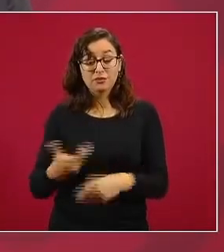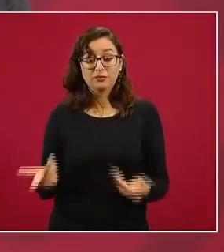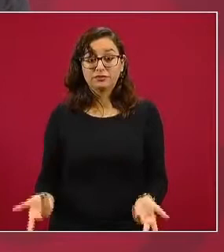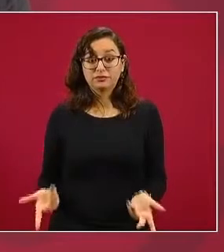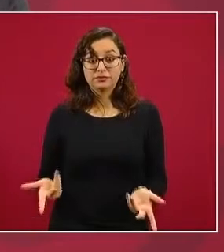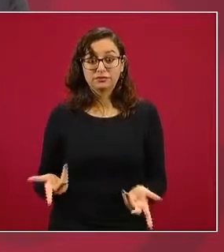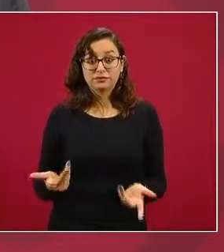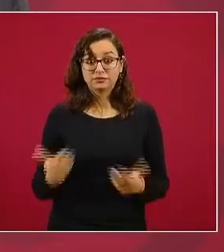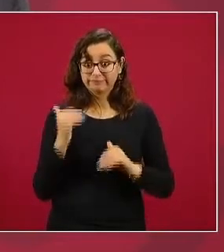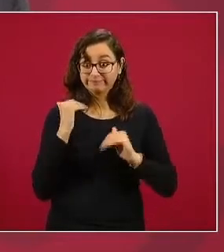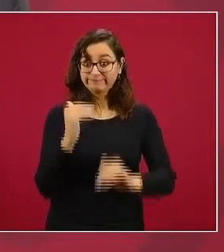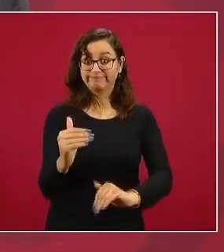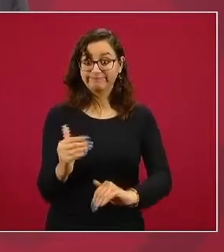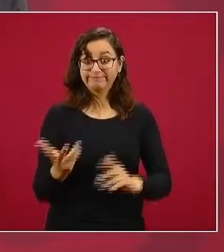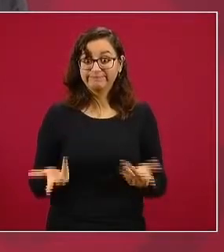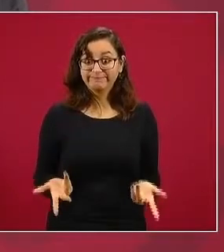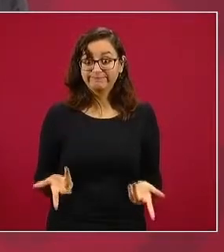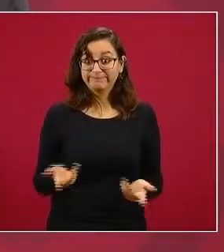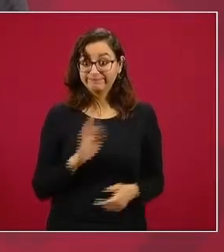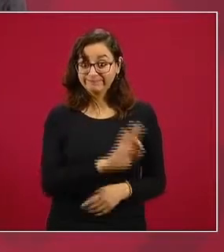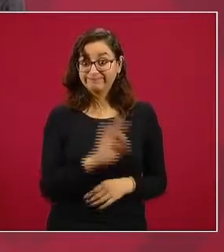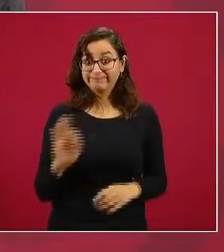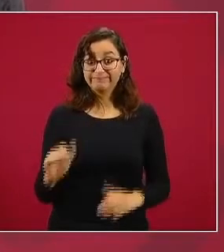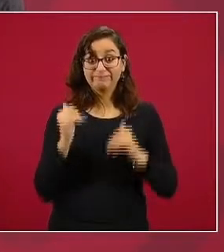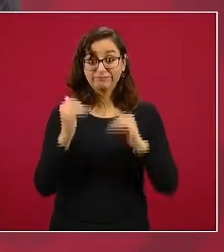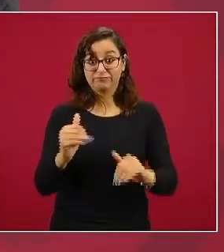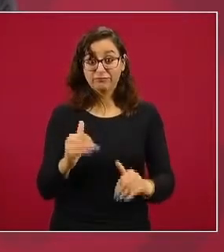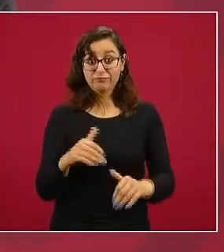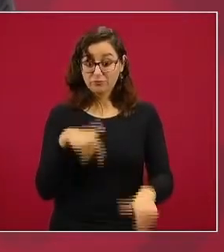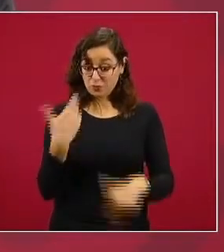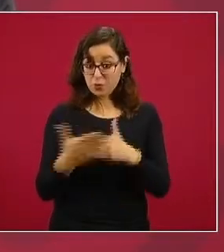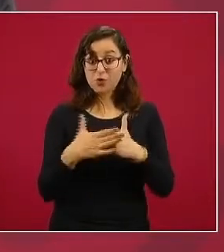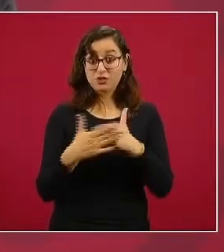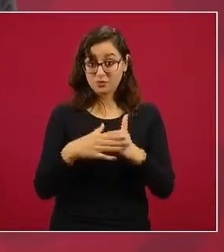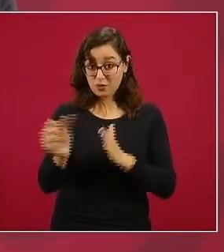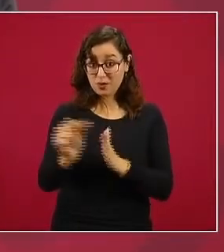un plazo que es el mes próximo